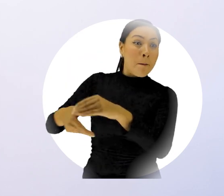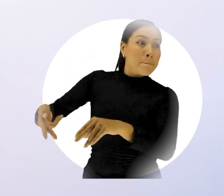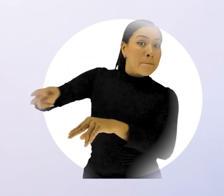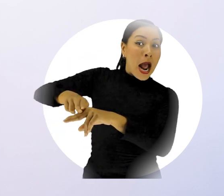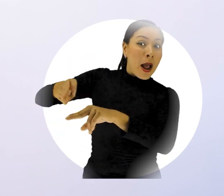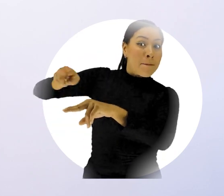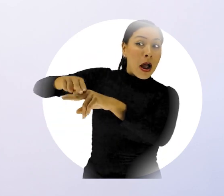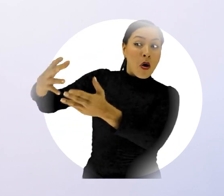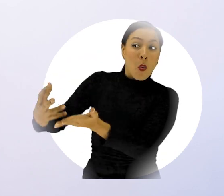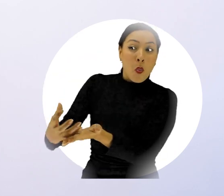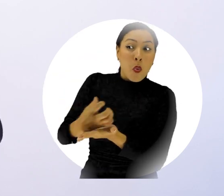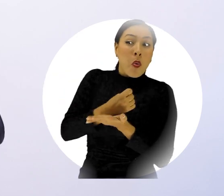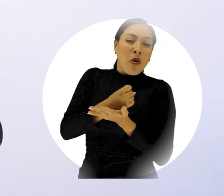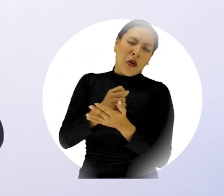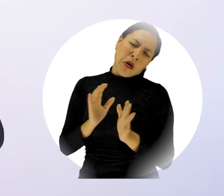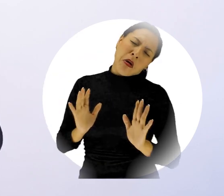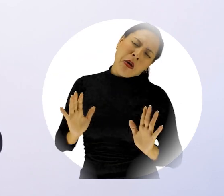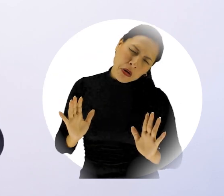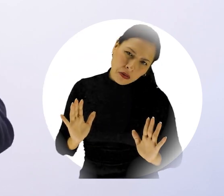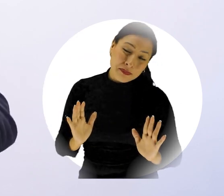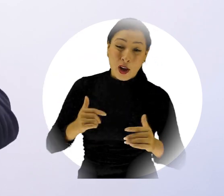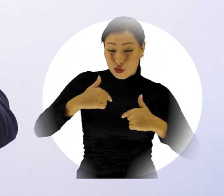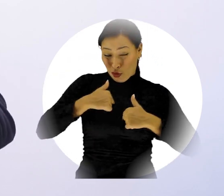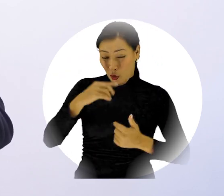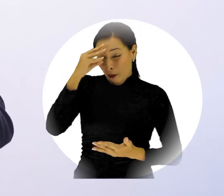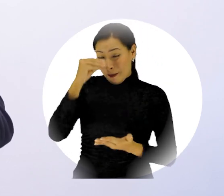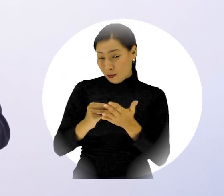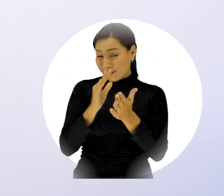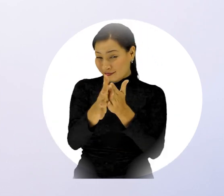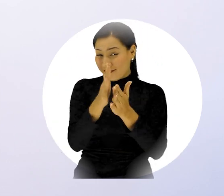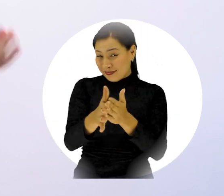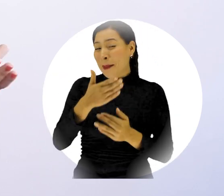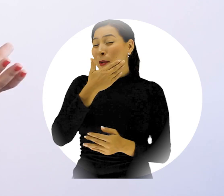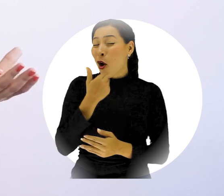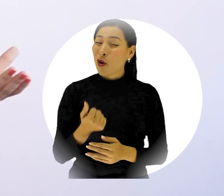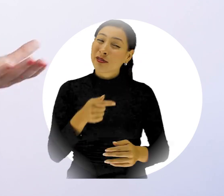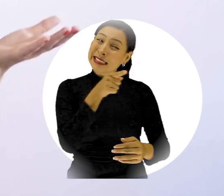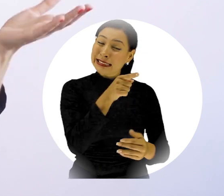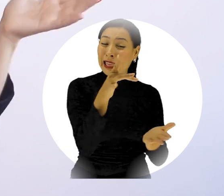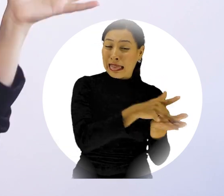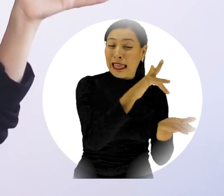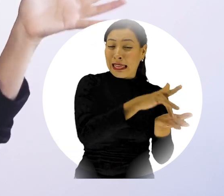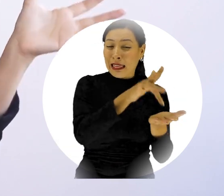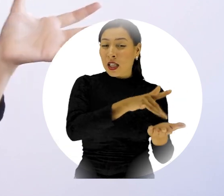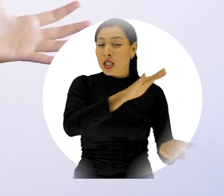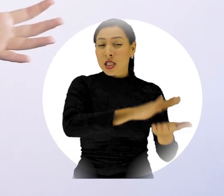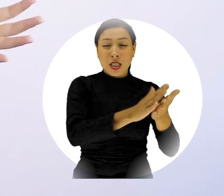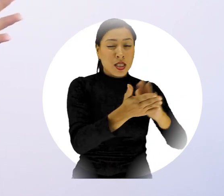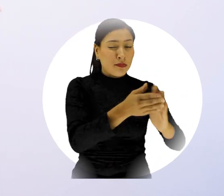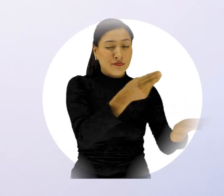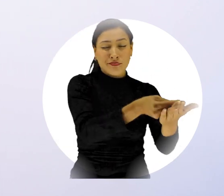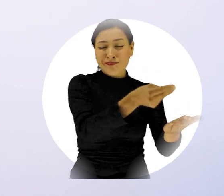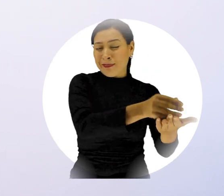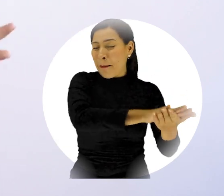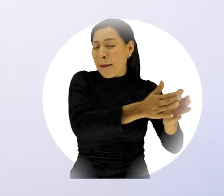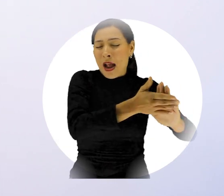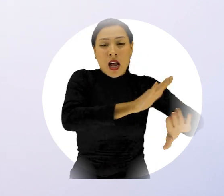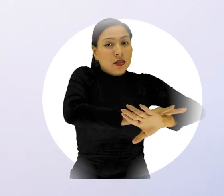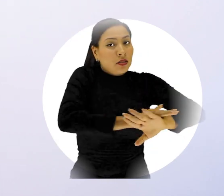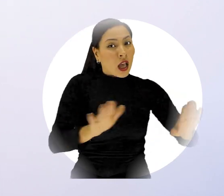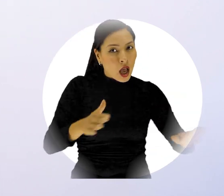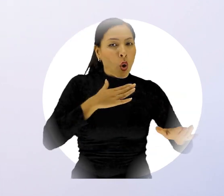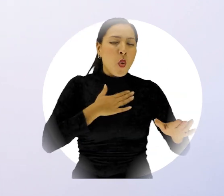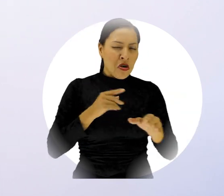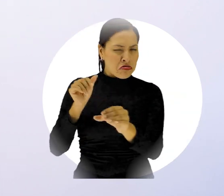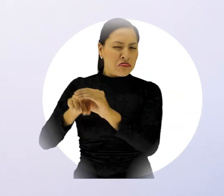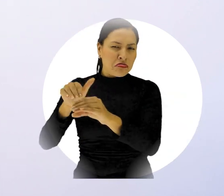personal, yo pagaría primero las deudas y luego sí me dedicaría a invertir. Eso sí, no esperaría que pagaran su crédito hipotecario 7, 9 años